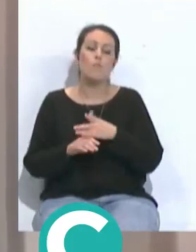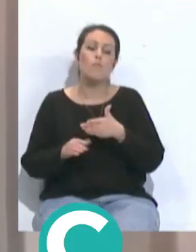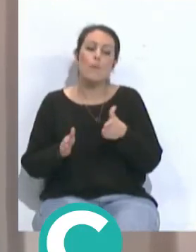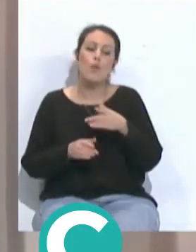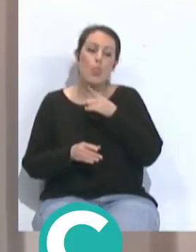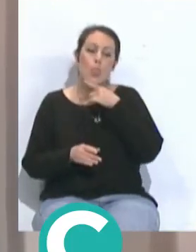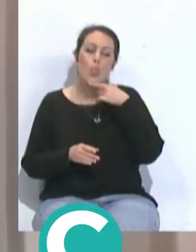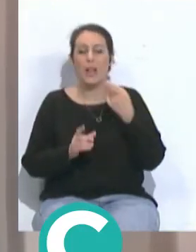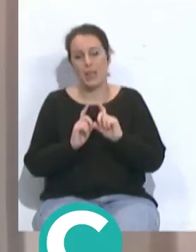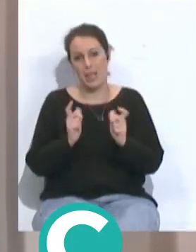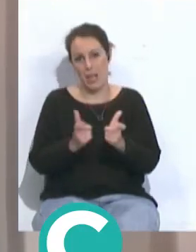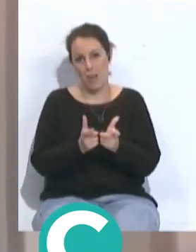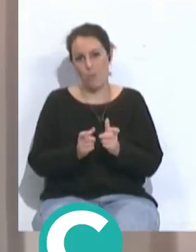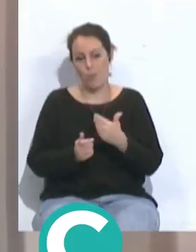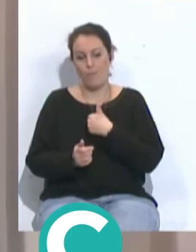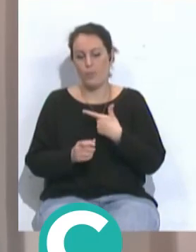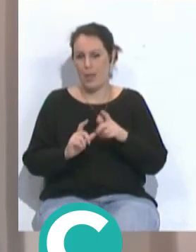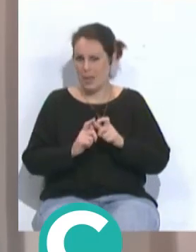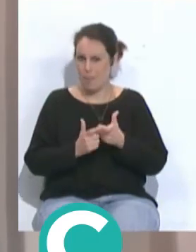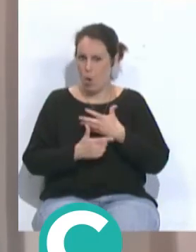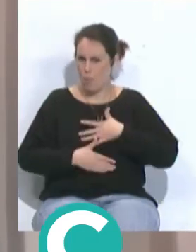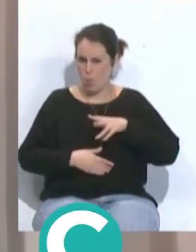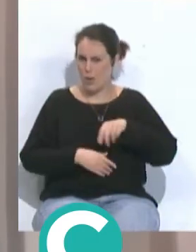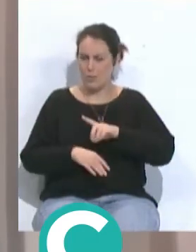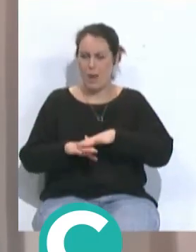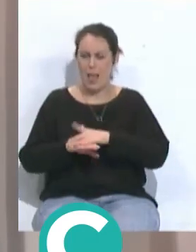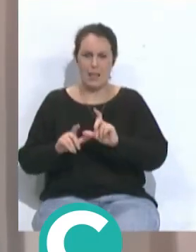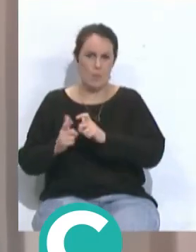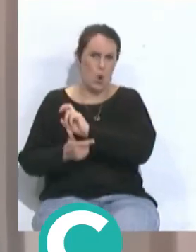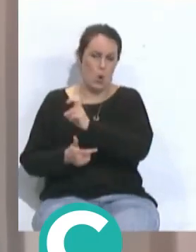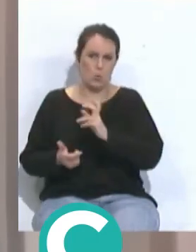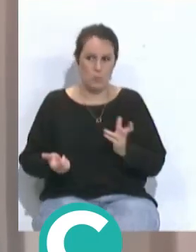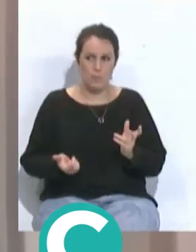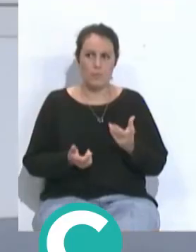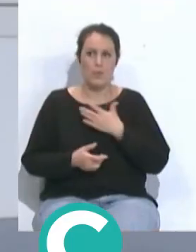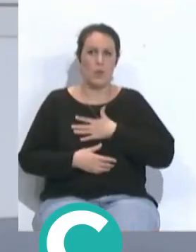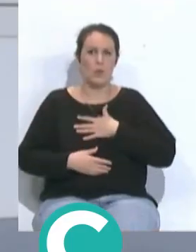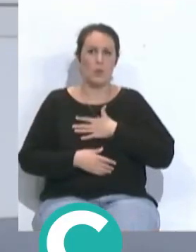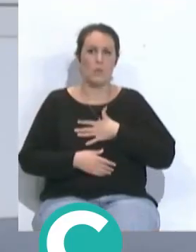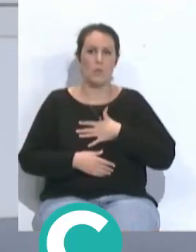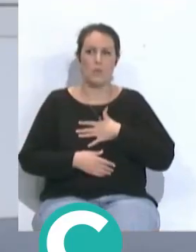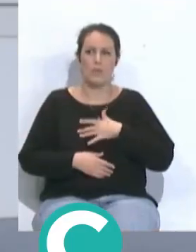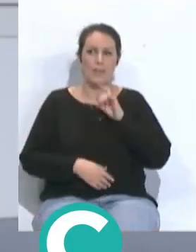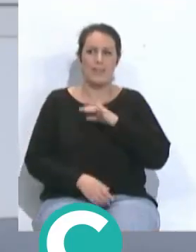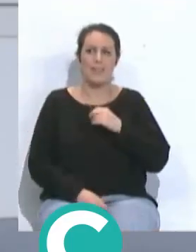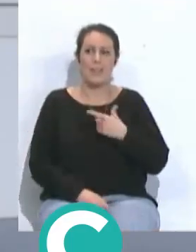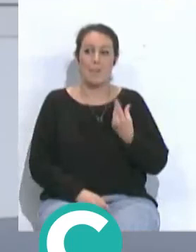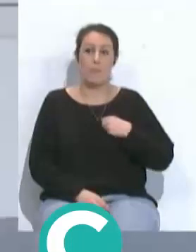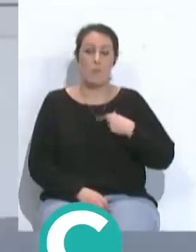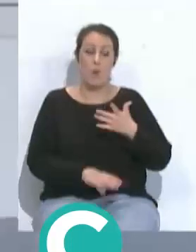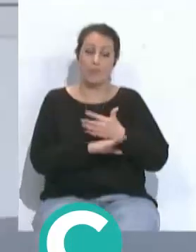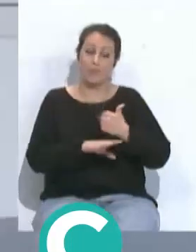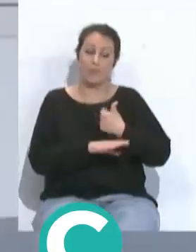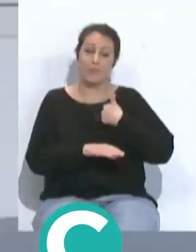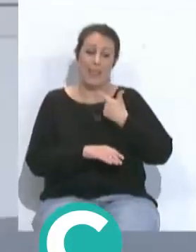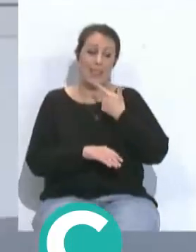dulce como equipo y es un equipo incomodísimo por cualquier equipo incomodísimo ¿saben quién está incómodo? nuestro realizador porque te estoy diciendo ya